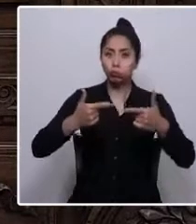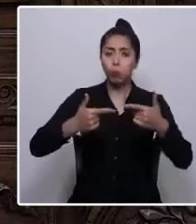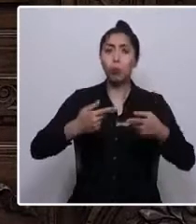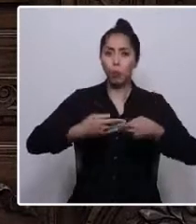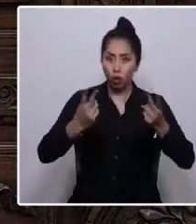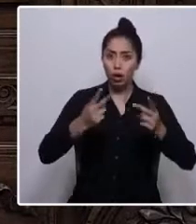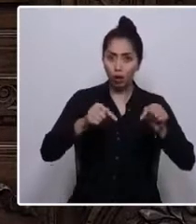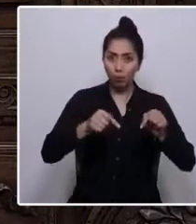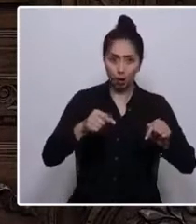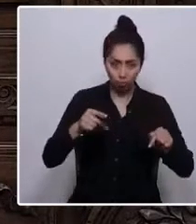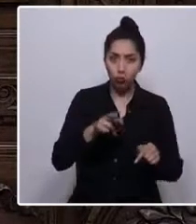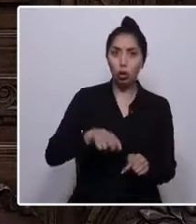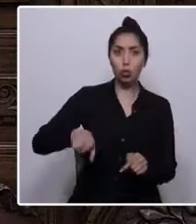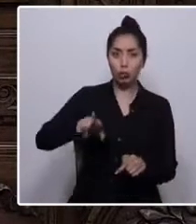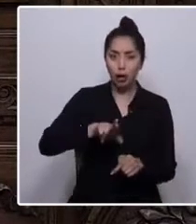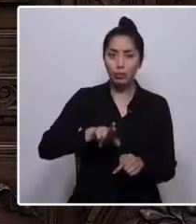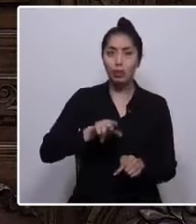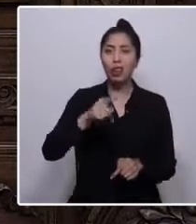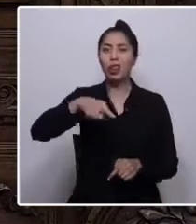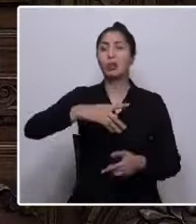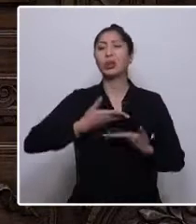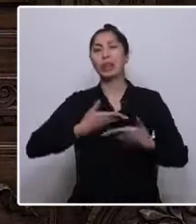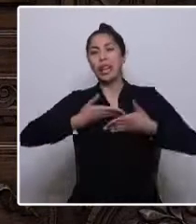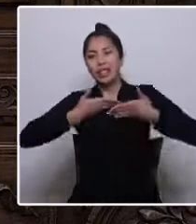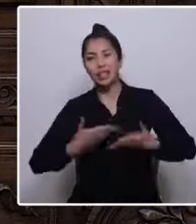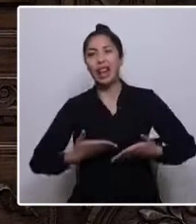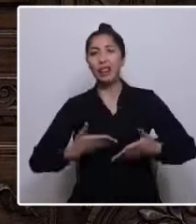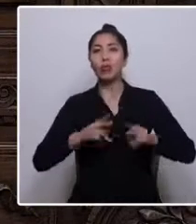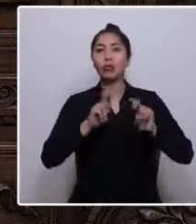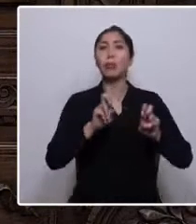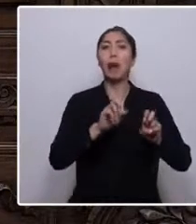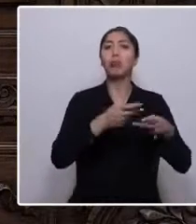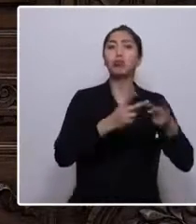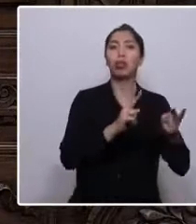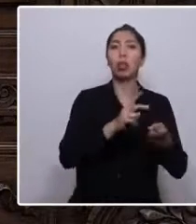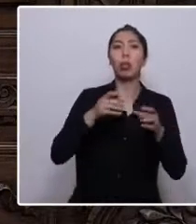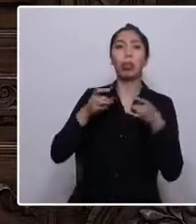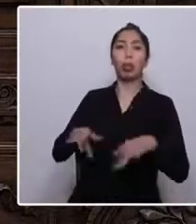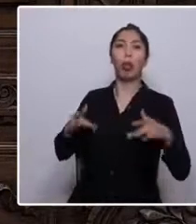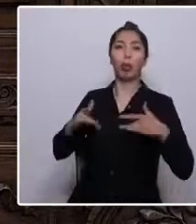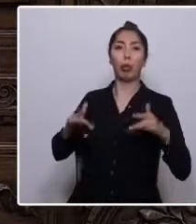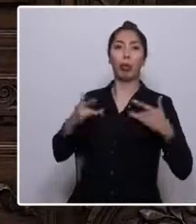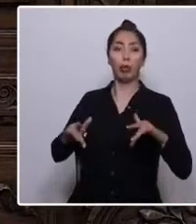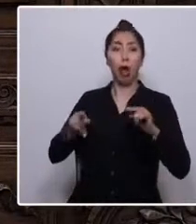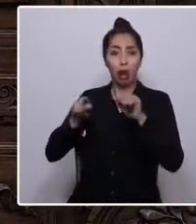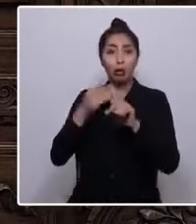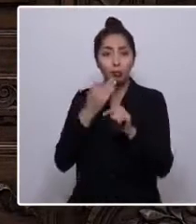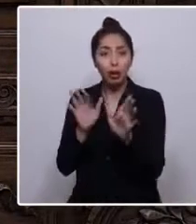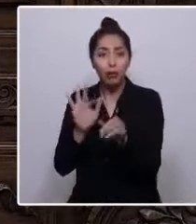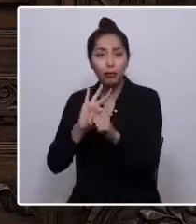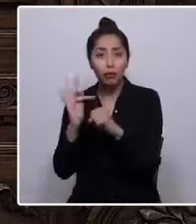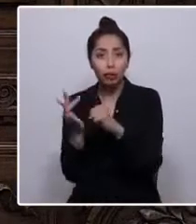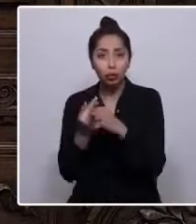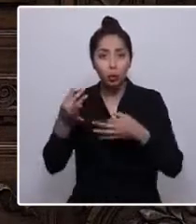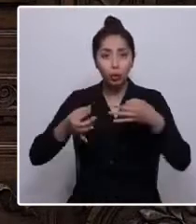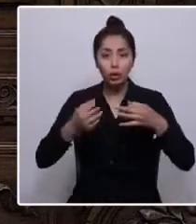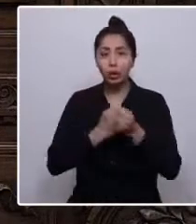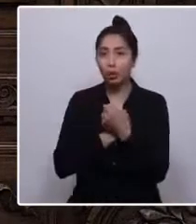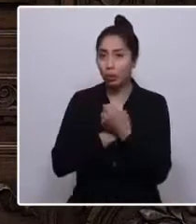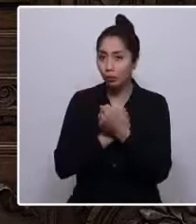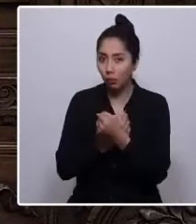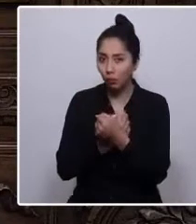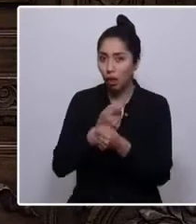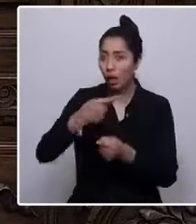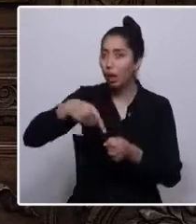cansados de las negligencias médicas. Y ahí están, en la Fundación Justicia por Amor. Con quienes se oponen a los tratados de libre